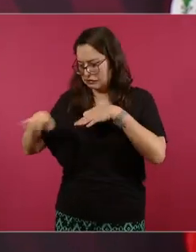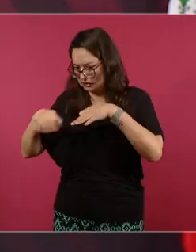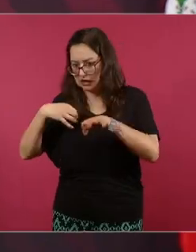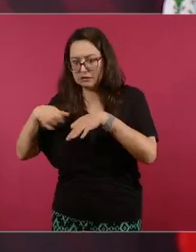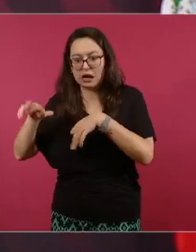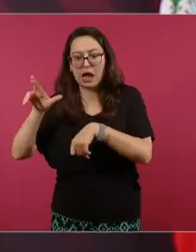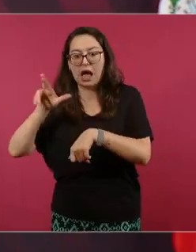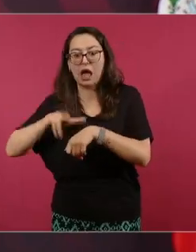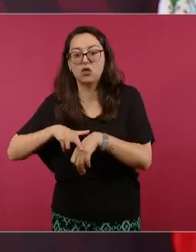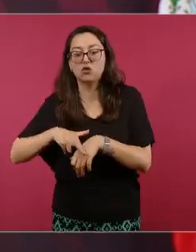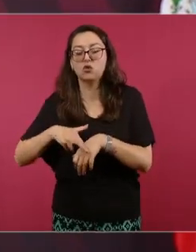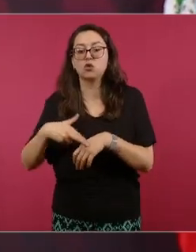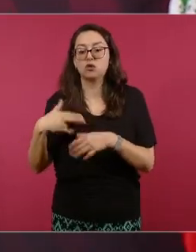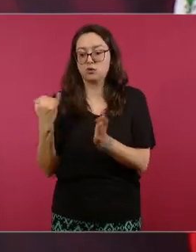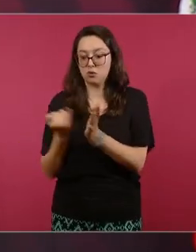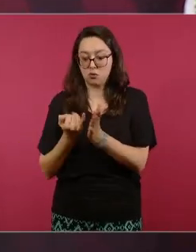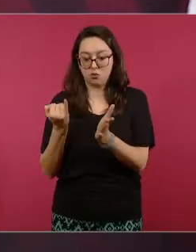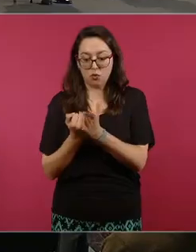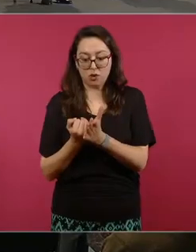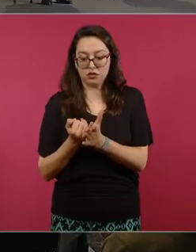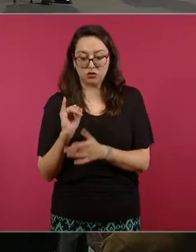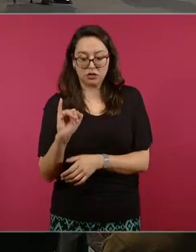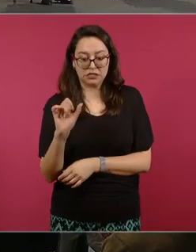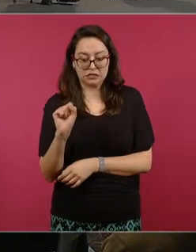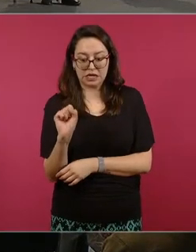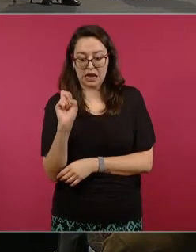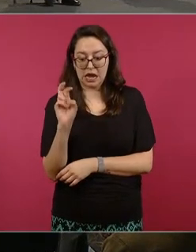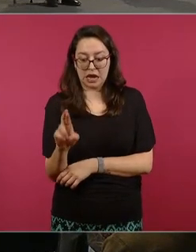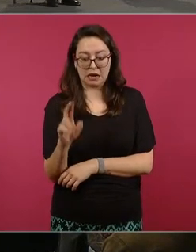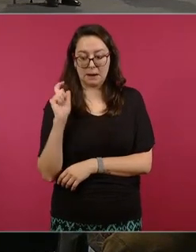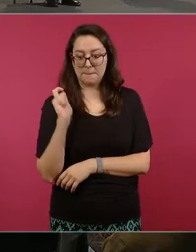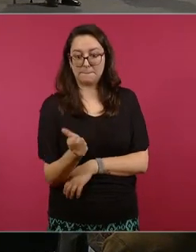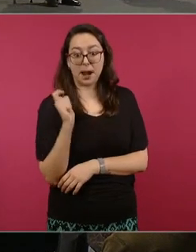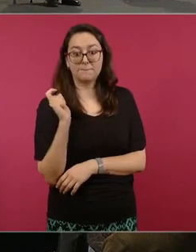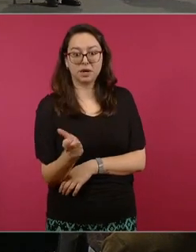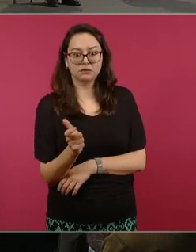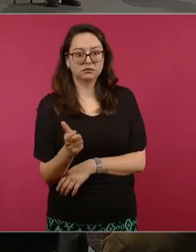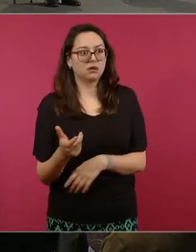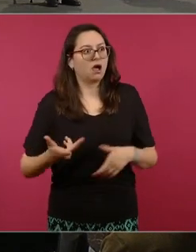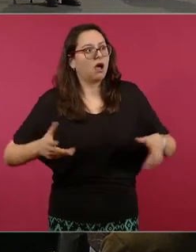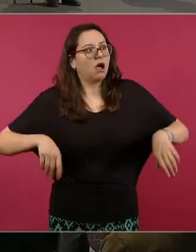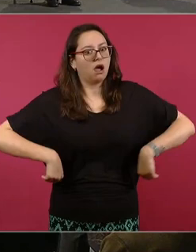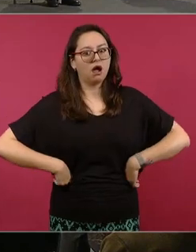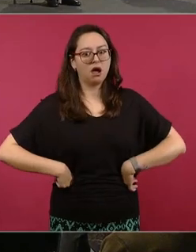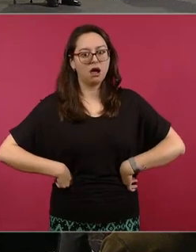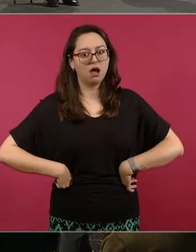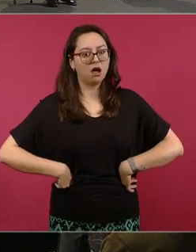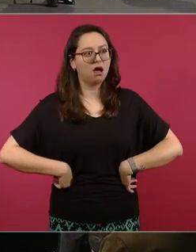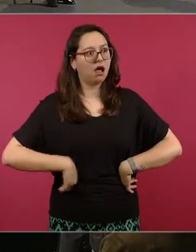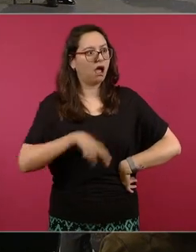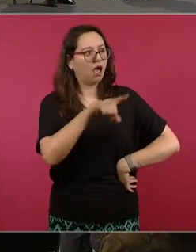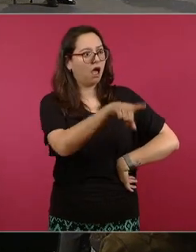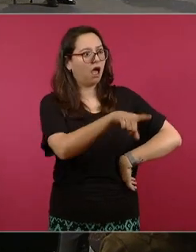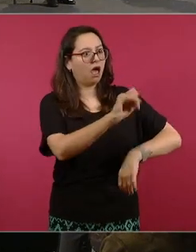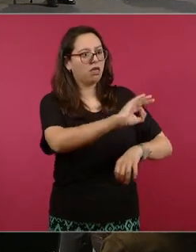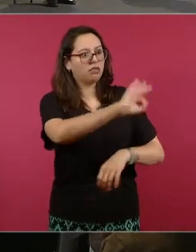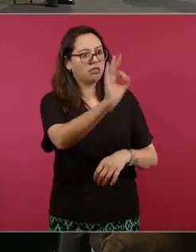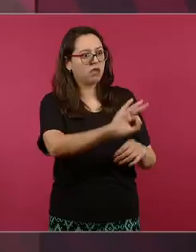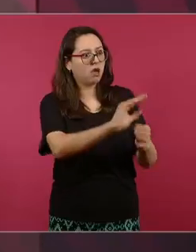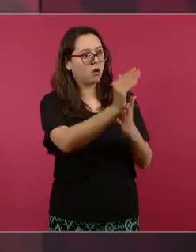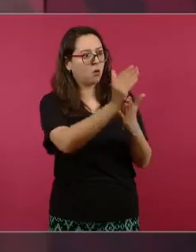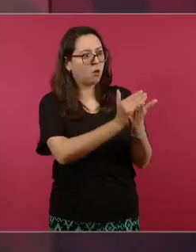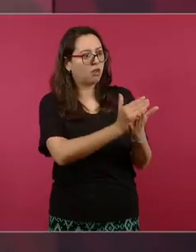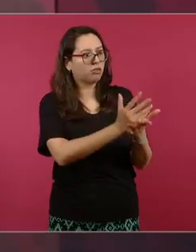que tiene que pagar impuestos sobre la renta bueno ¿y por qué a mí no me